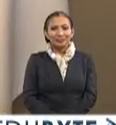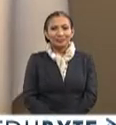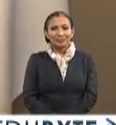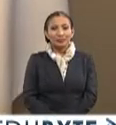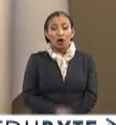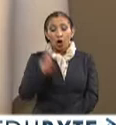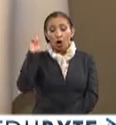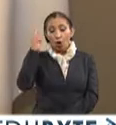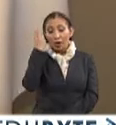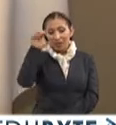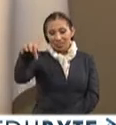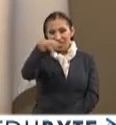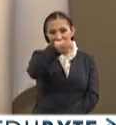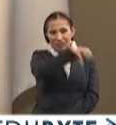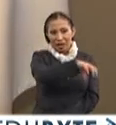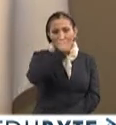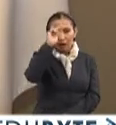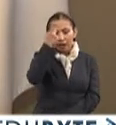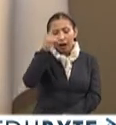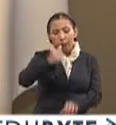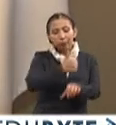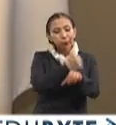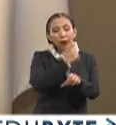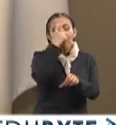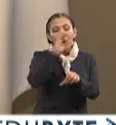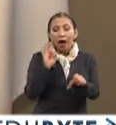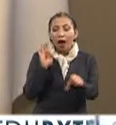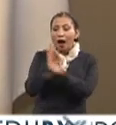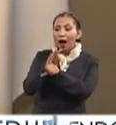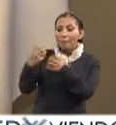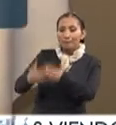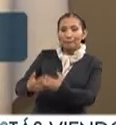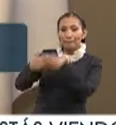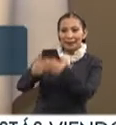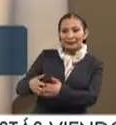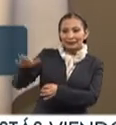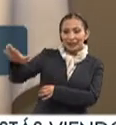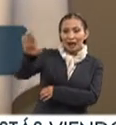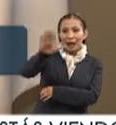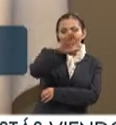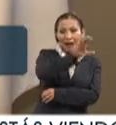Las universidades politécnicas fueron creadas para fortalecer la industria